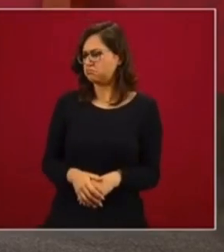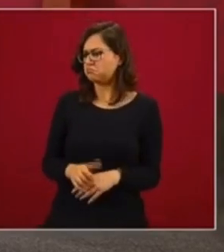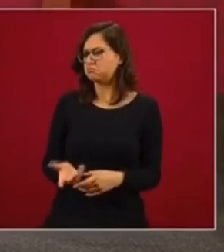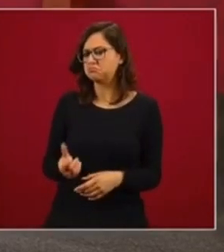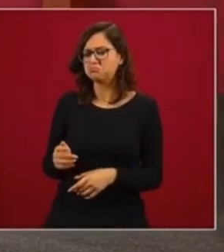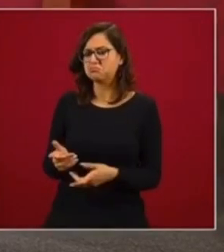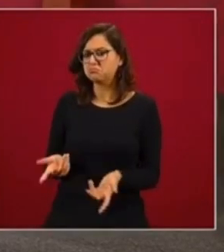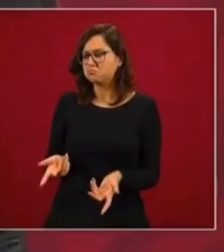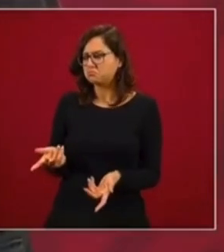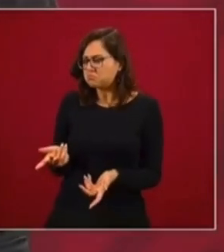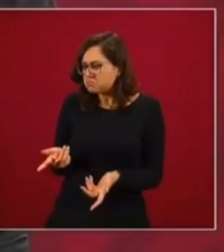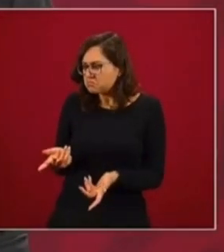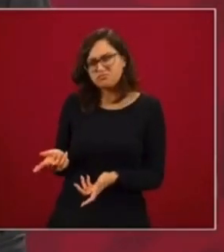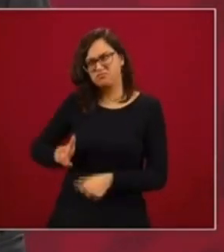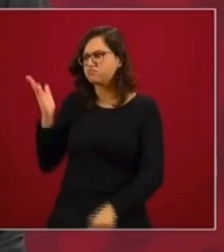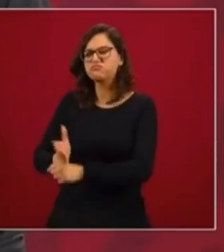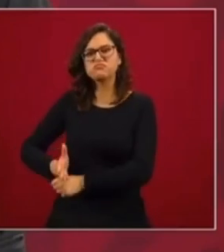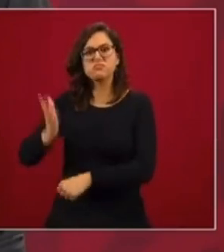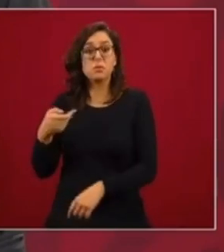Proceda. Yo ni sabía.